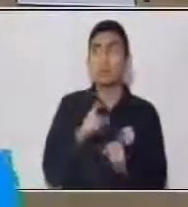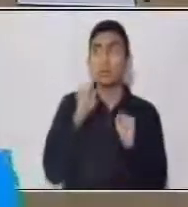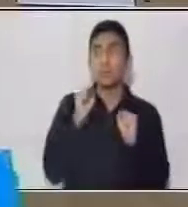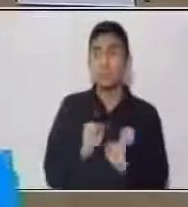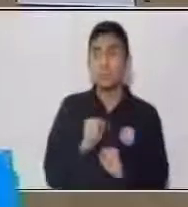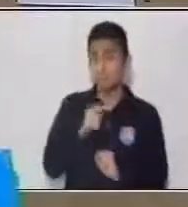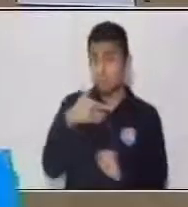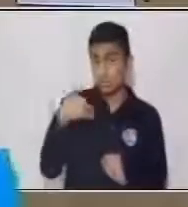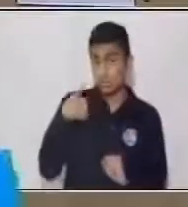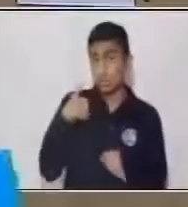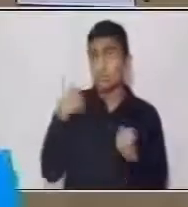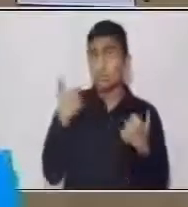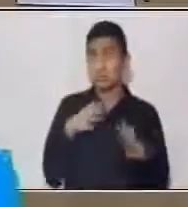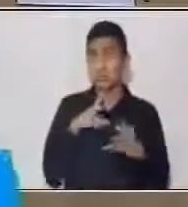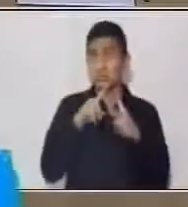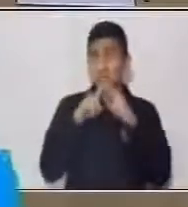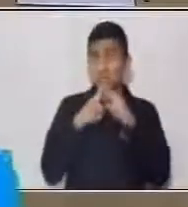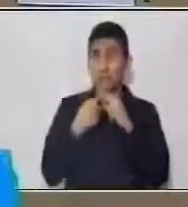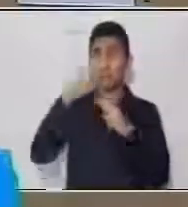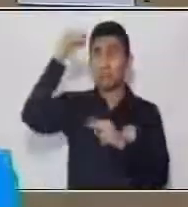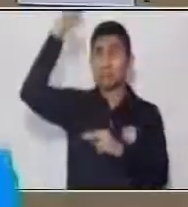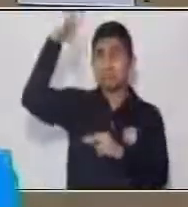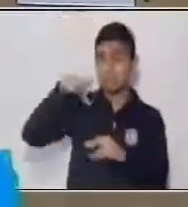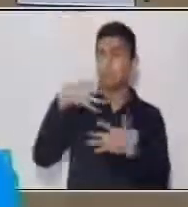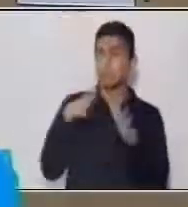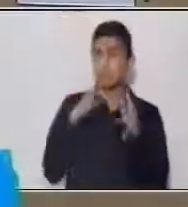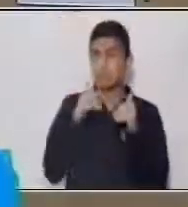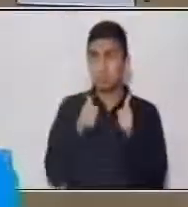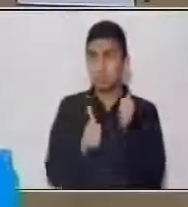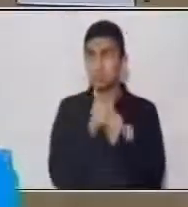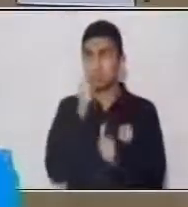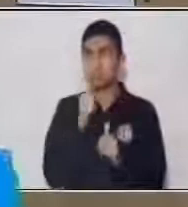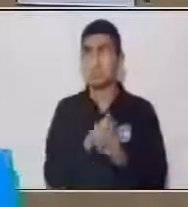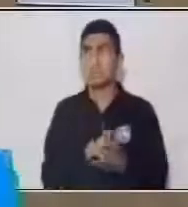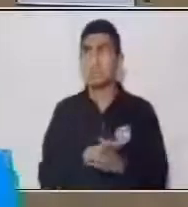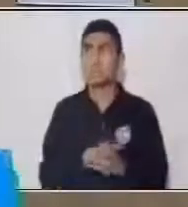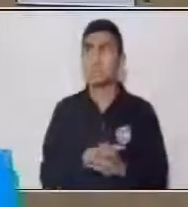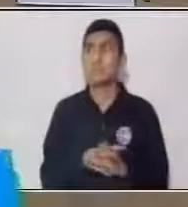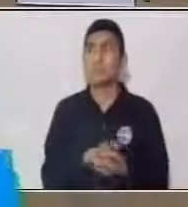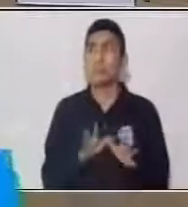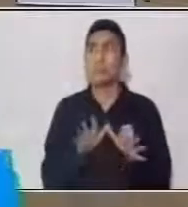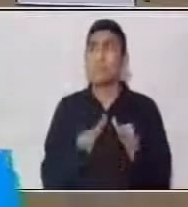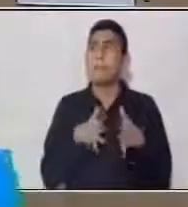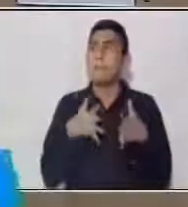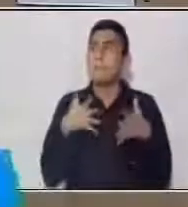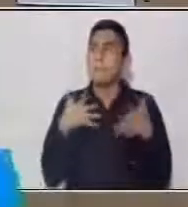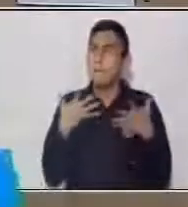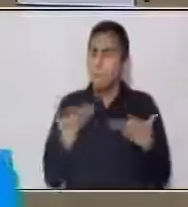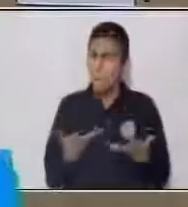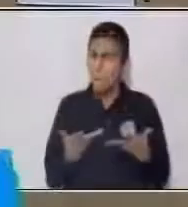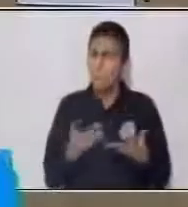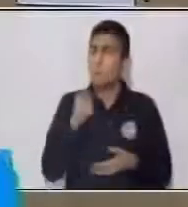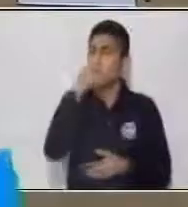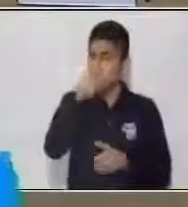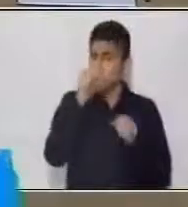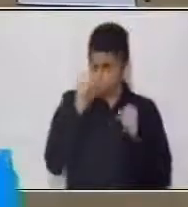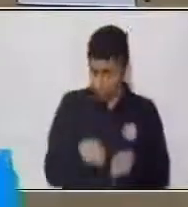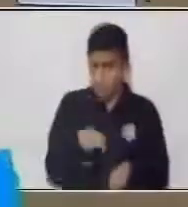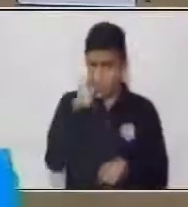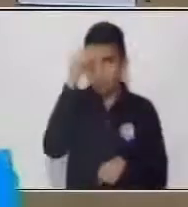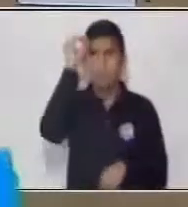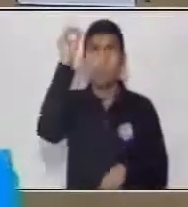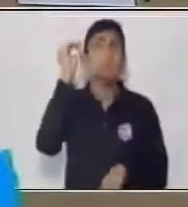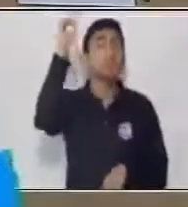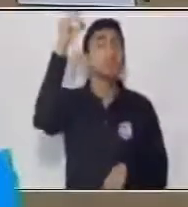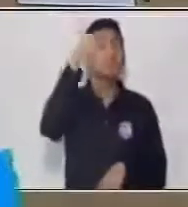producir la luz sin problemas. Bueno, mi conclusión, pero también tú puedes sacar tu propia conclusión,